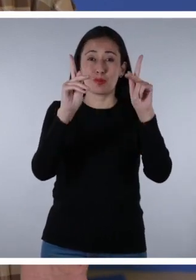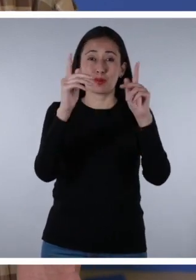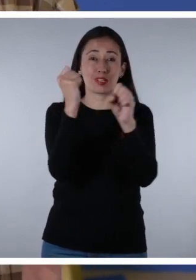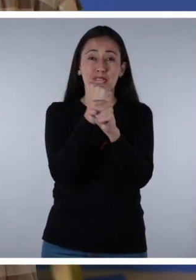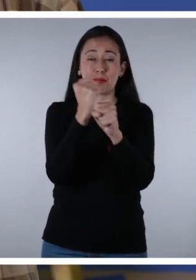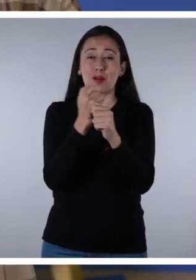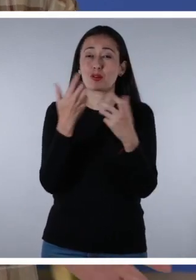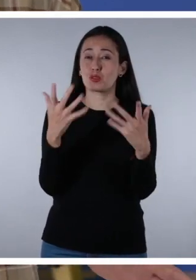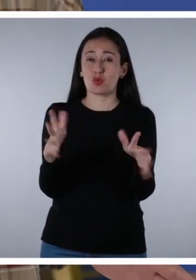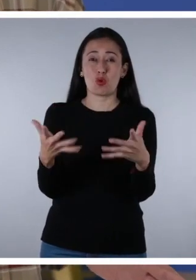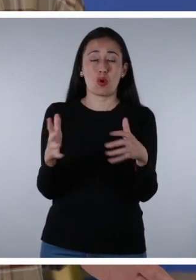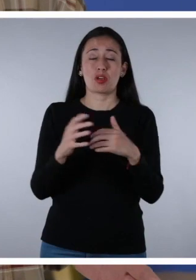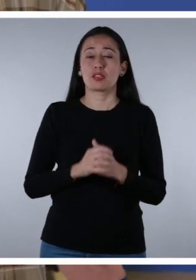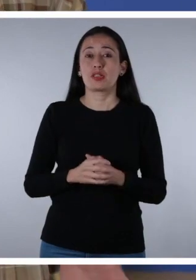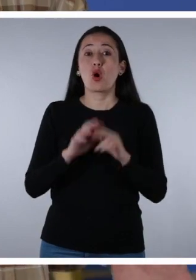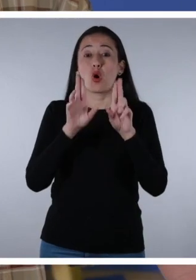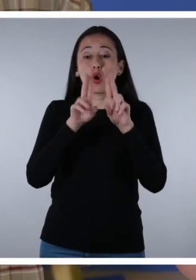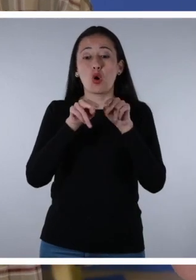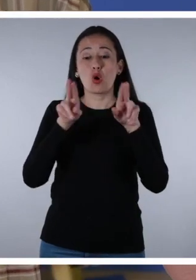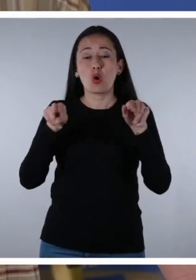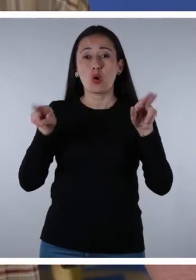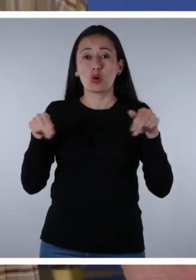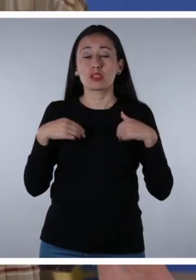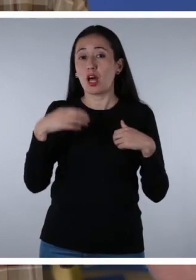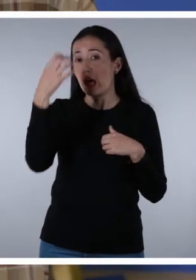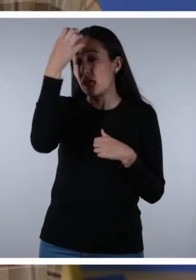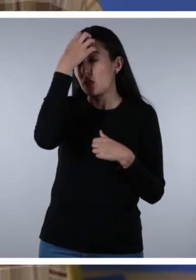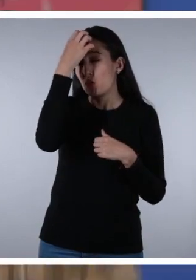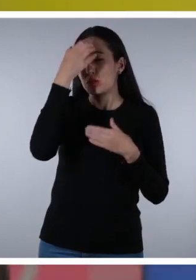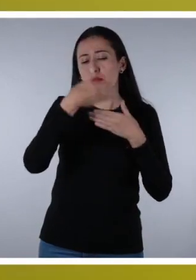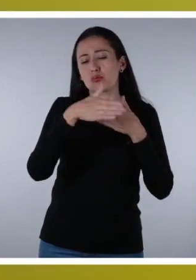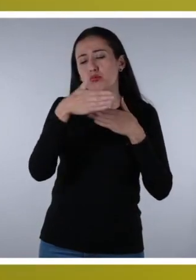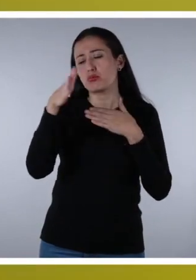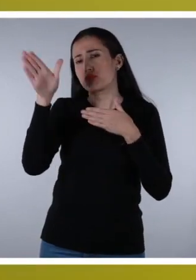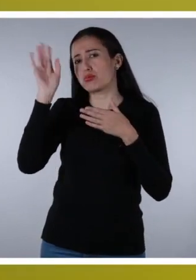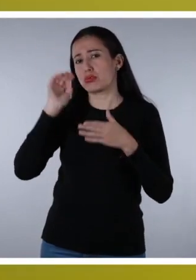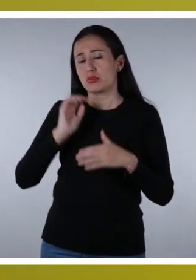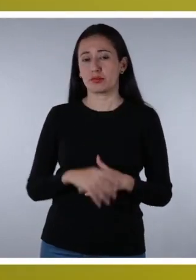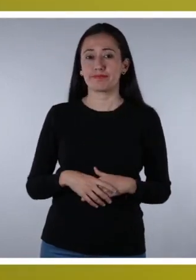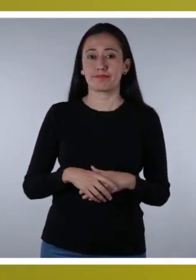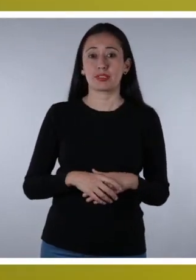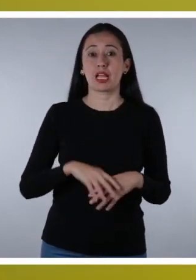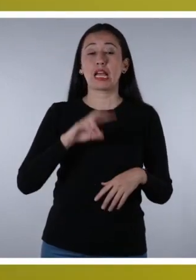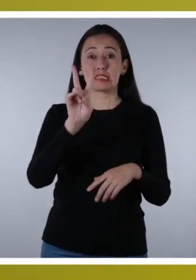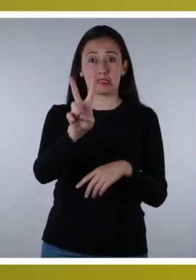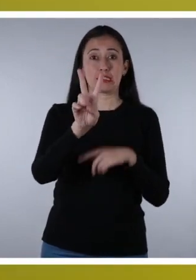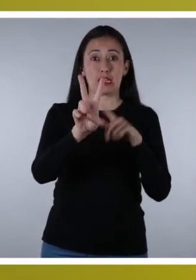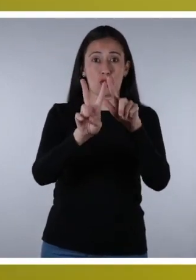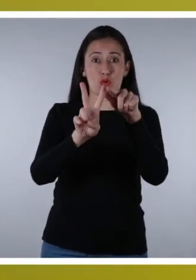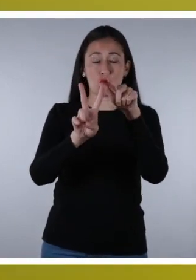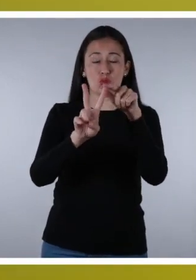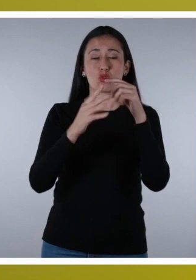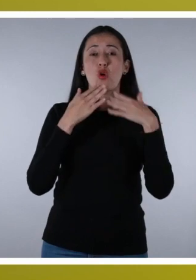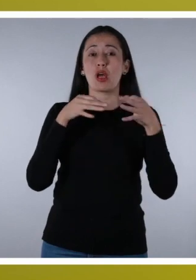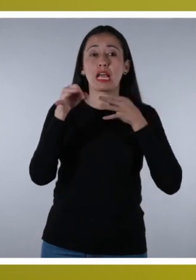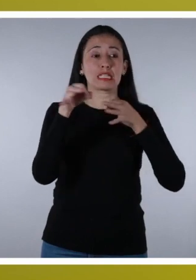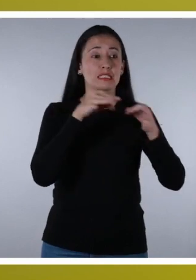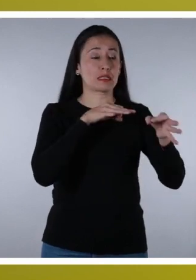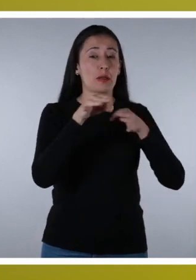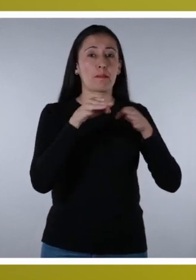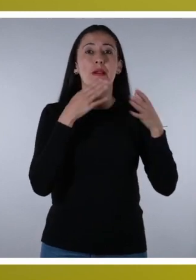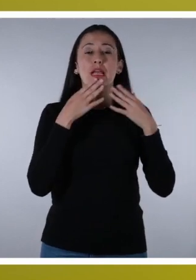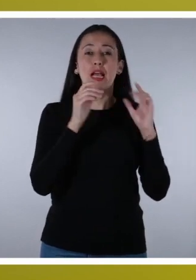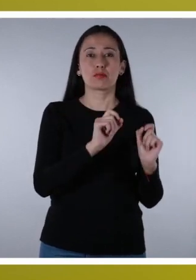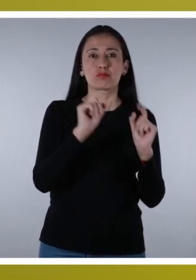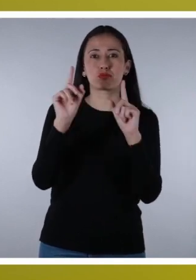laborales, desastres naturales, motivos educativos, etc. Segundo, explícales que la movilidad humana es